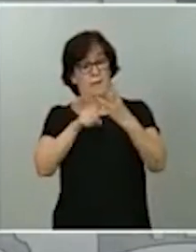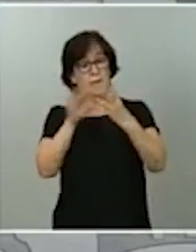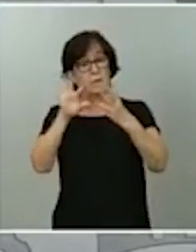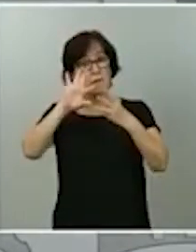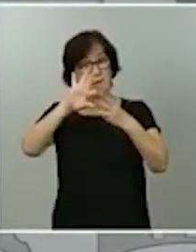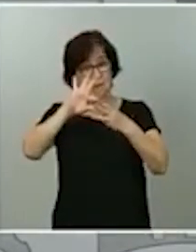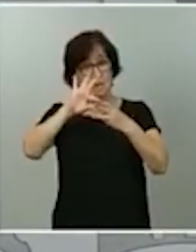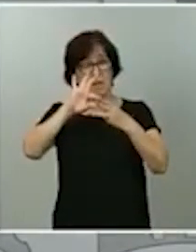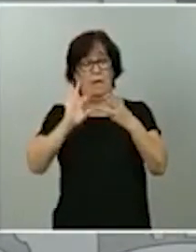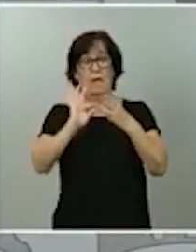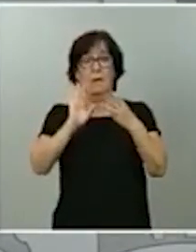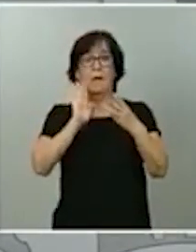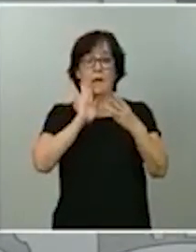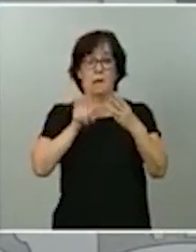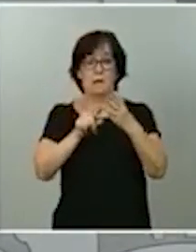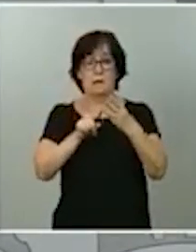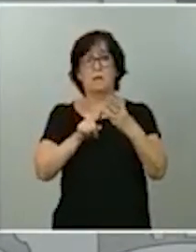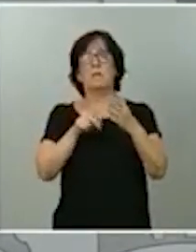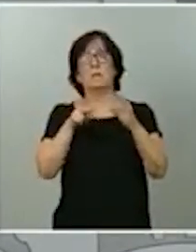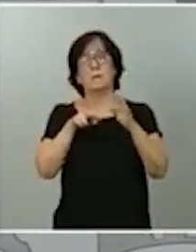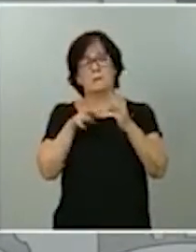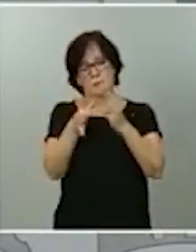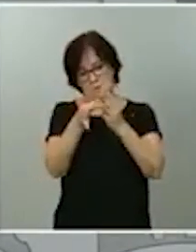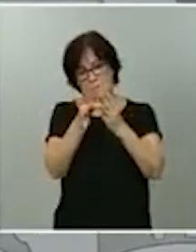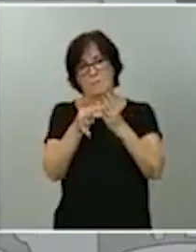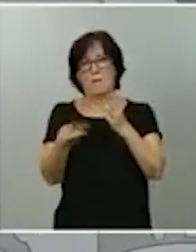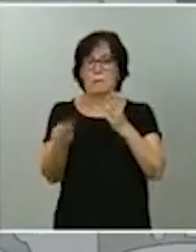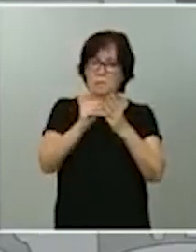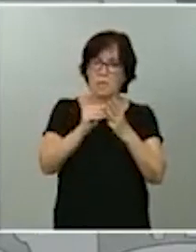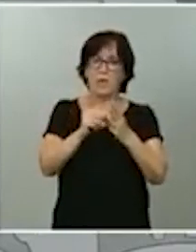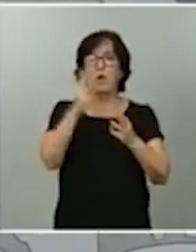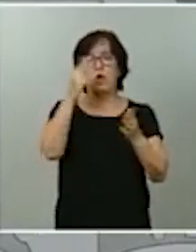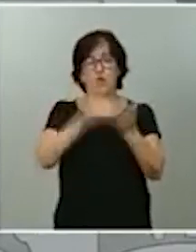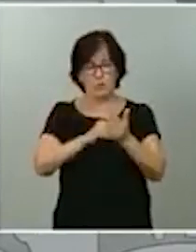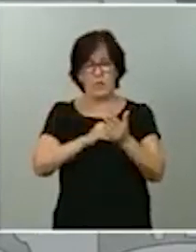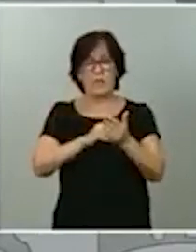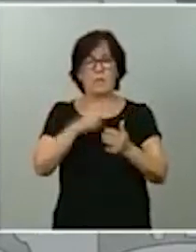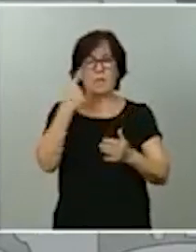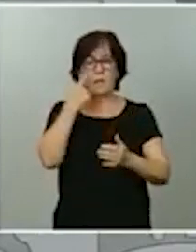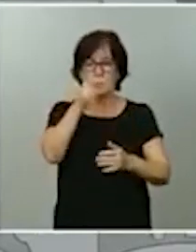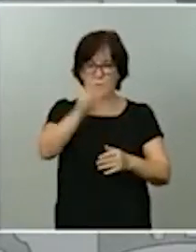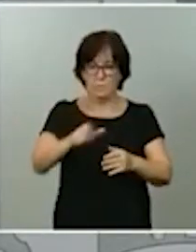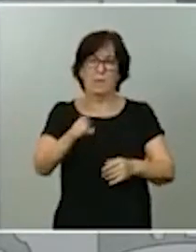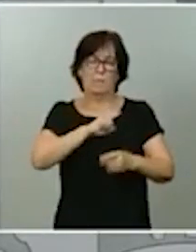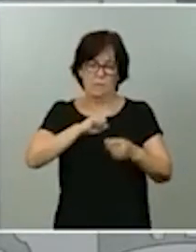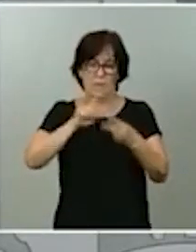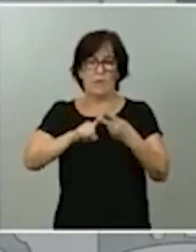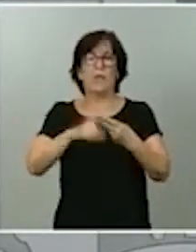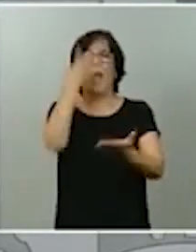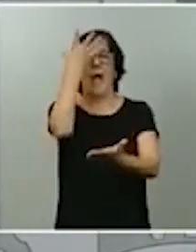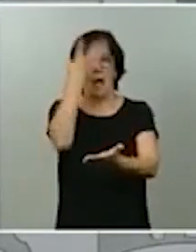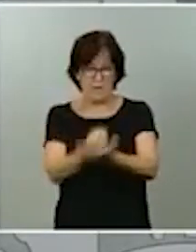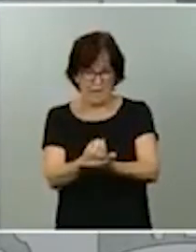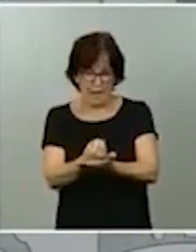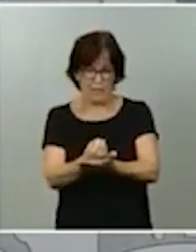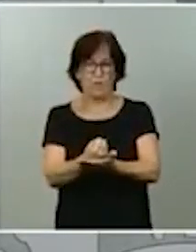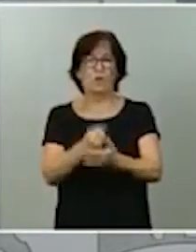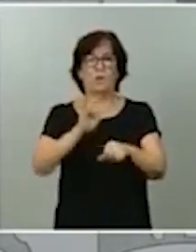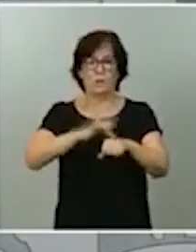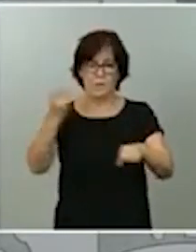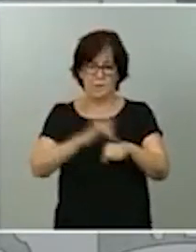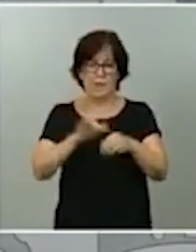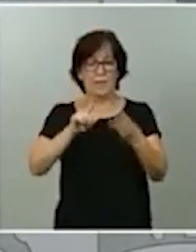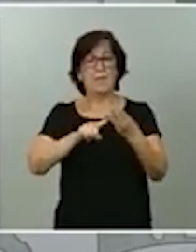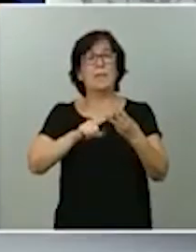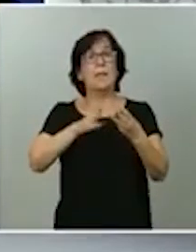y recursos materiales y humanos, que son los 2.000 rastreadores del Ejército, la aplicación digital, quiero también